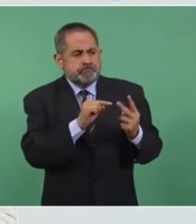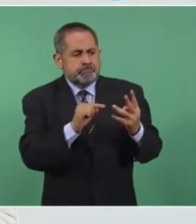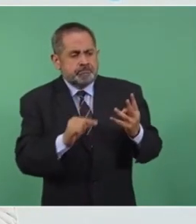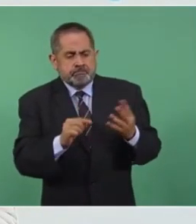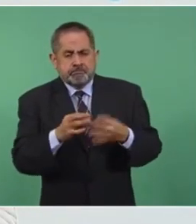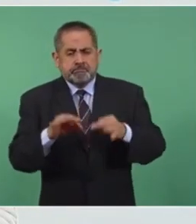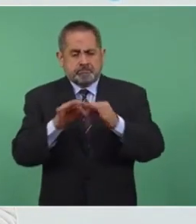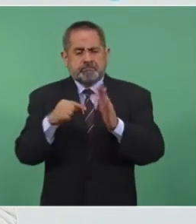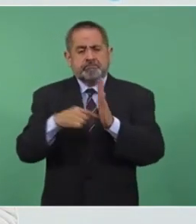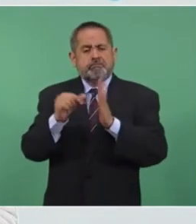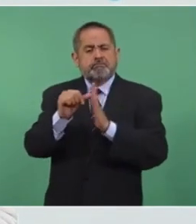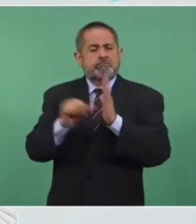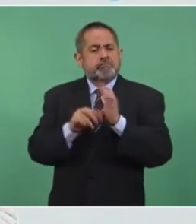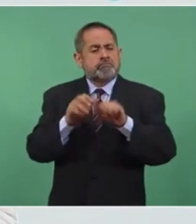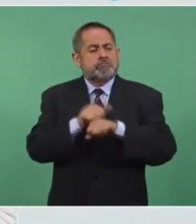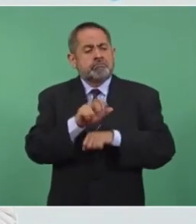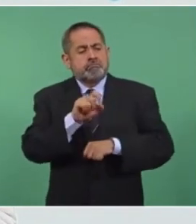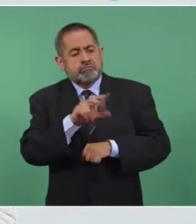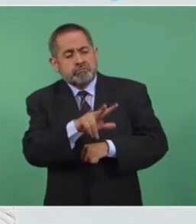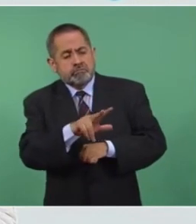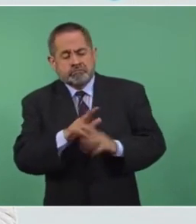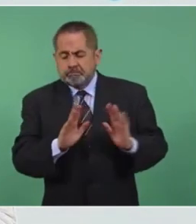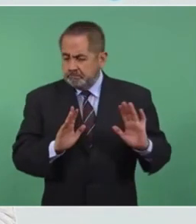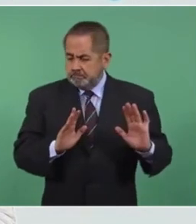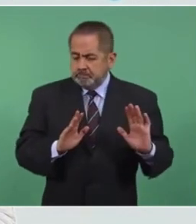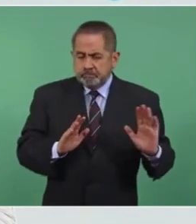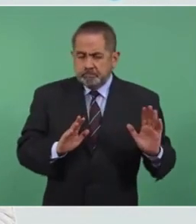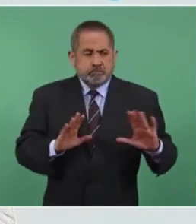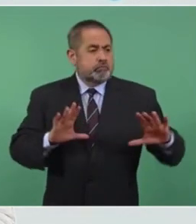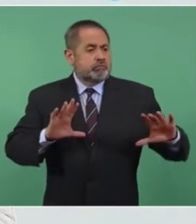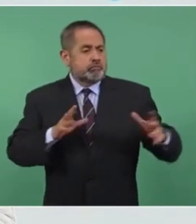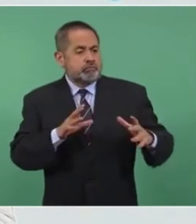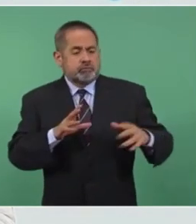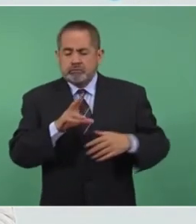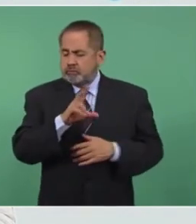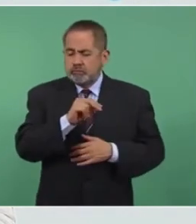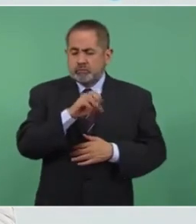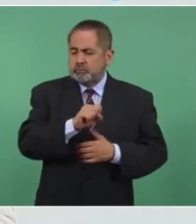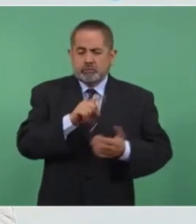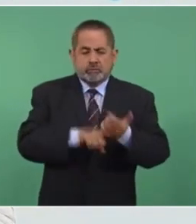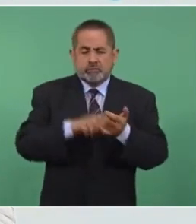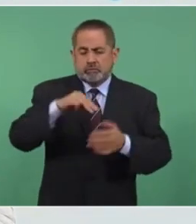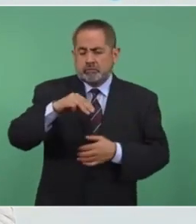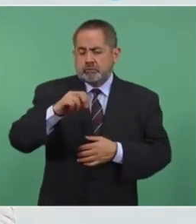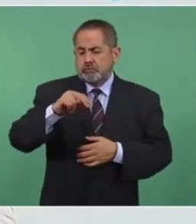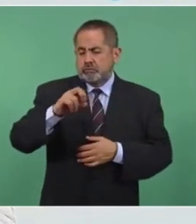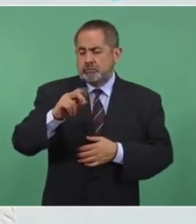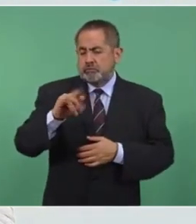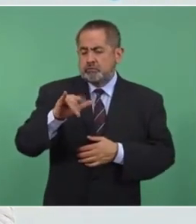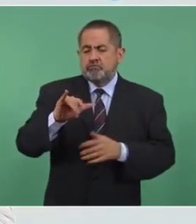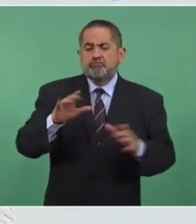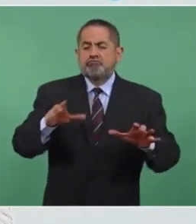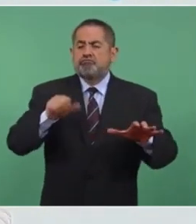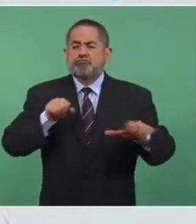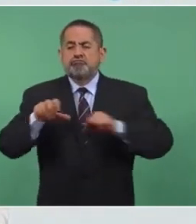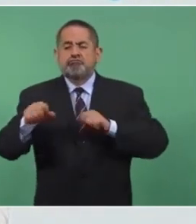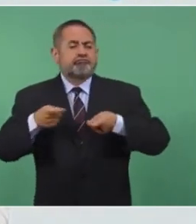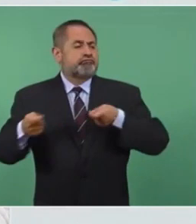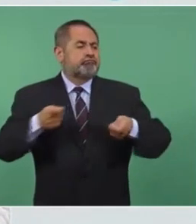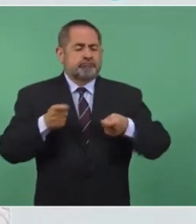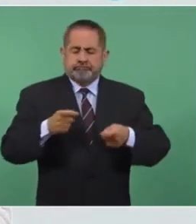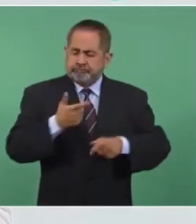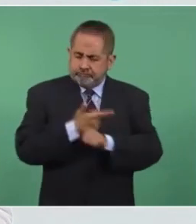artículo 28 y que no constituirán monopolios las funciones que el Estado ejerza de manera exclusiva.